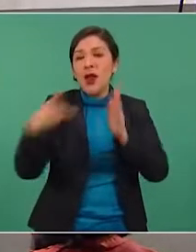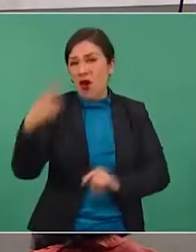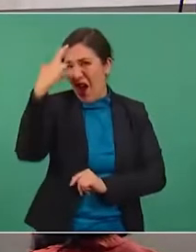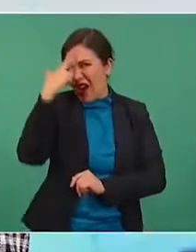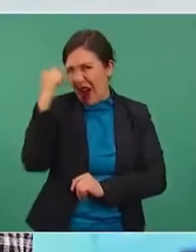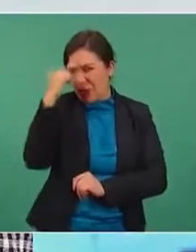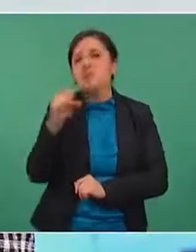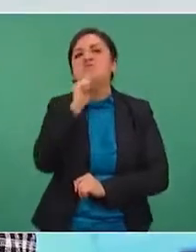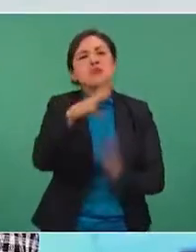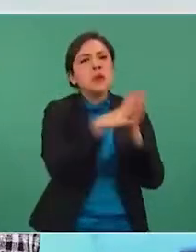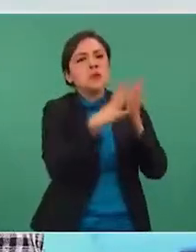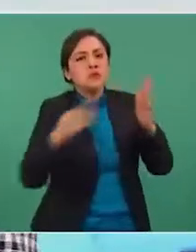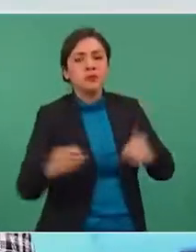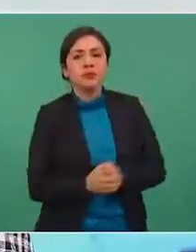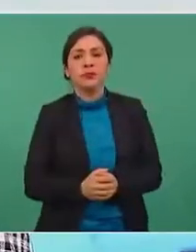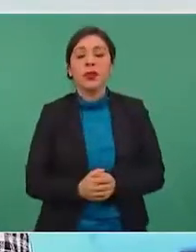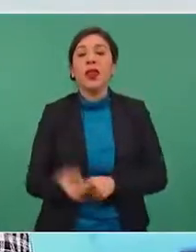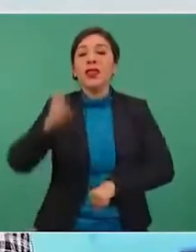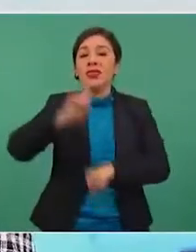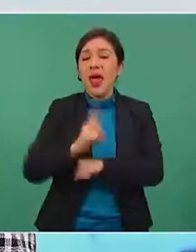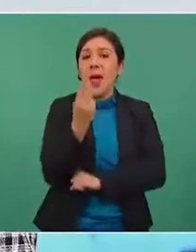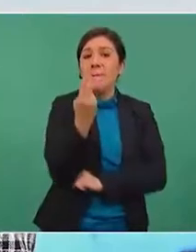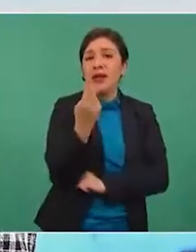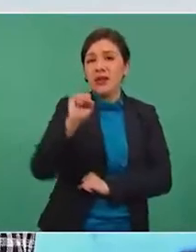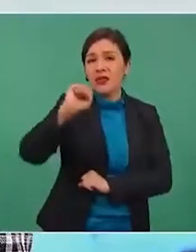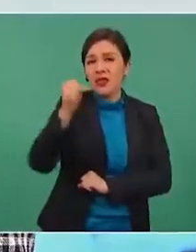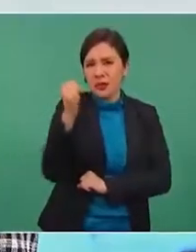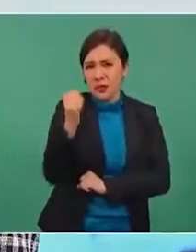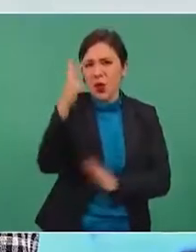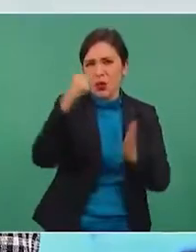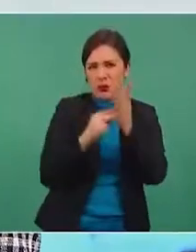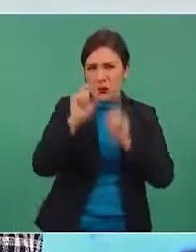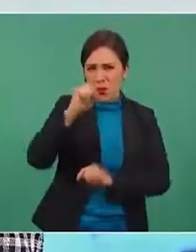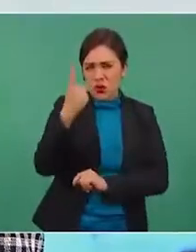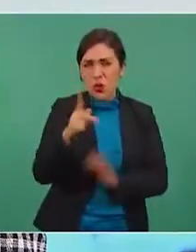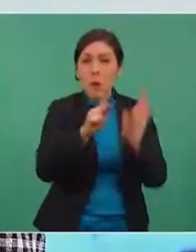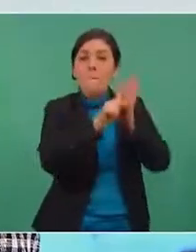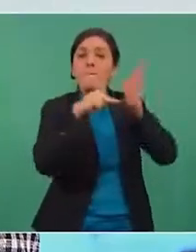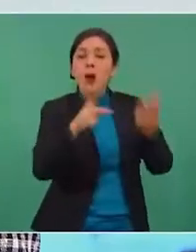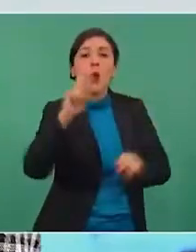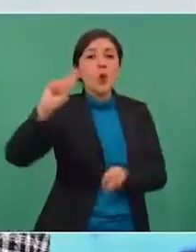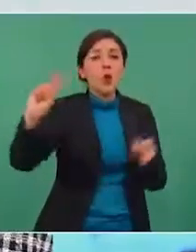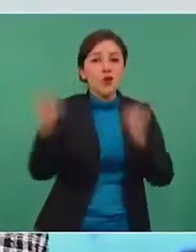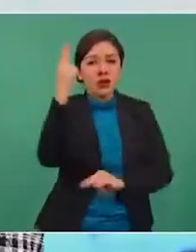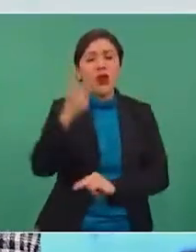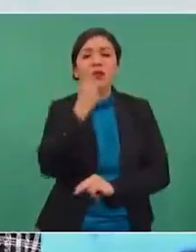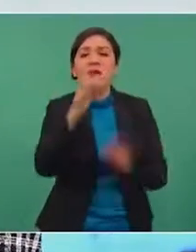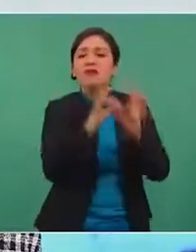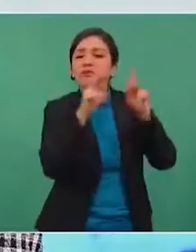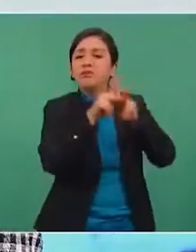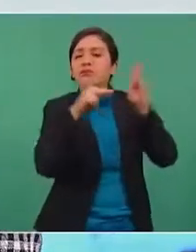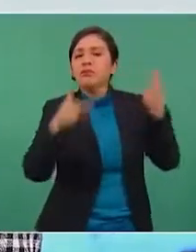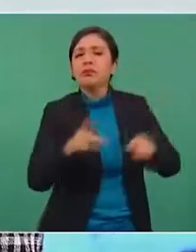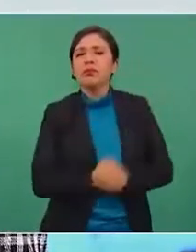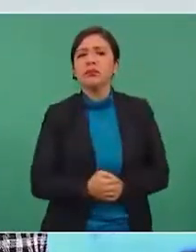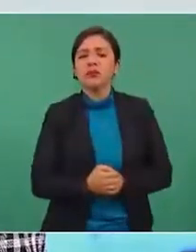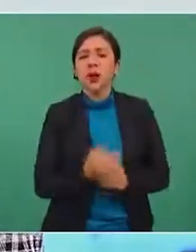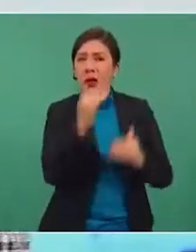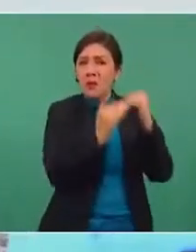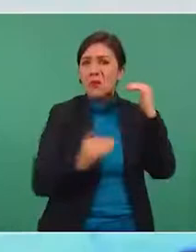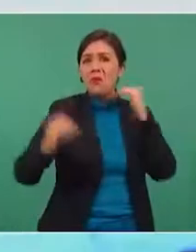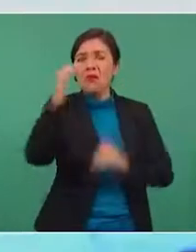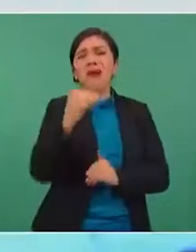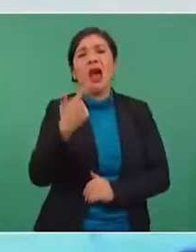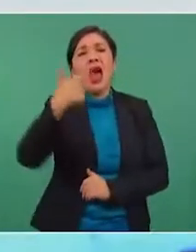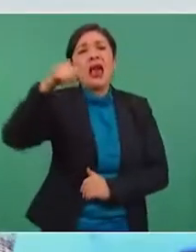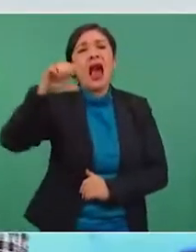El 25 de septiembre de 2021, el periódico El Universal publicó la nota, sube 94 por ciento el precio del gas